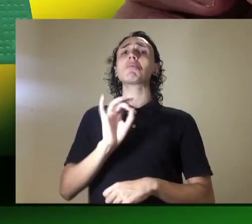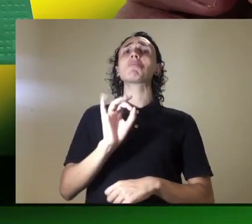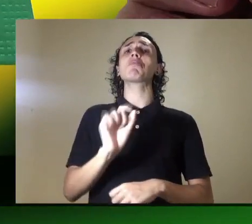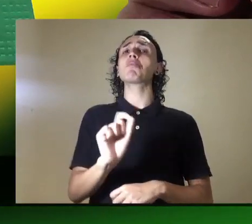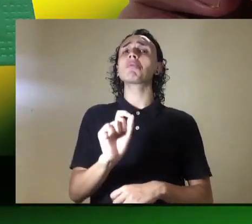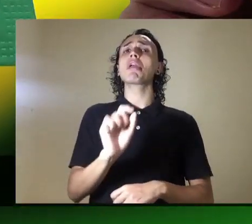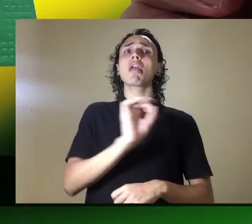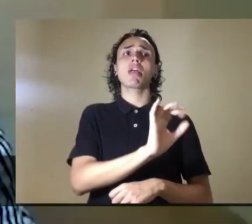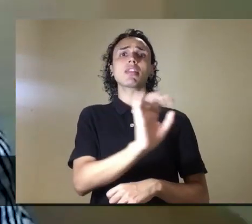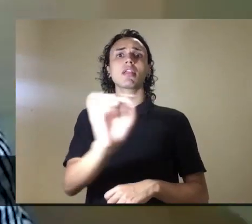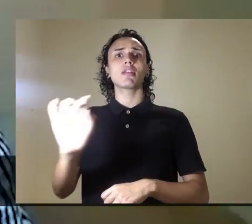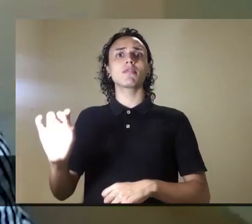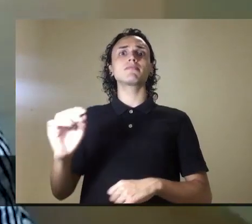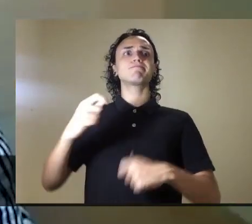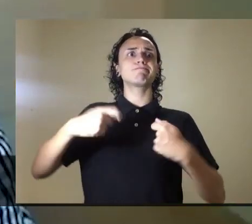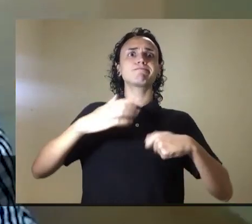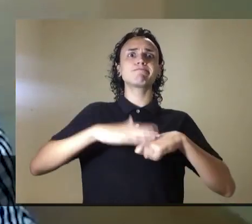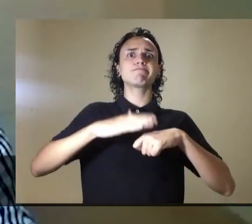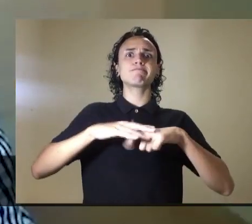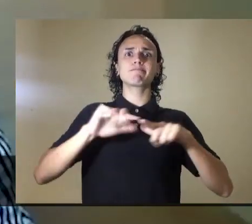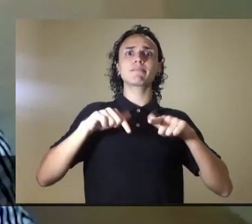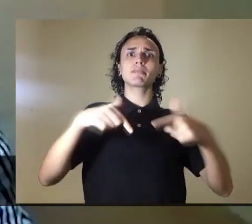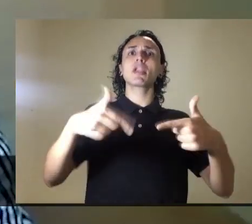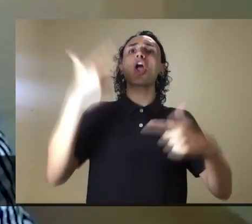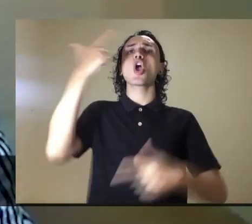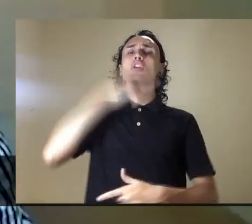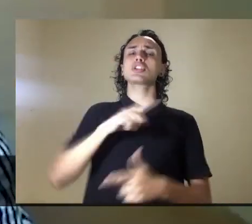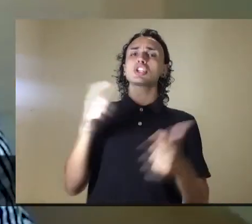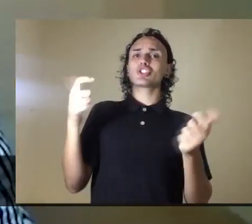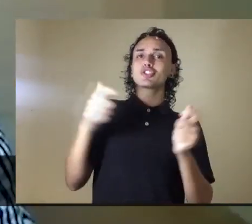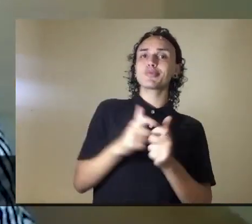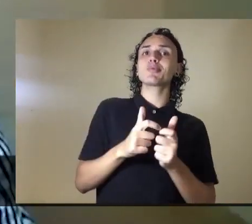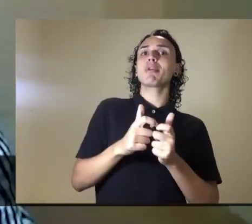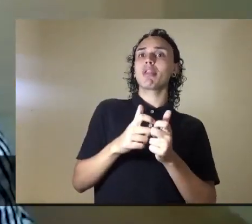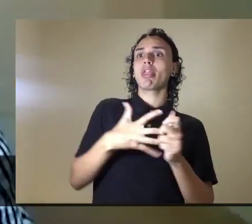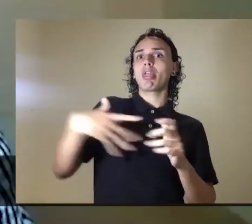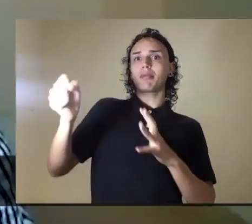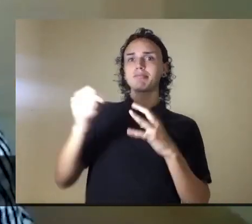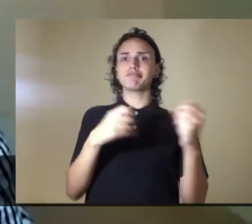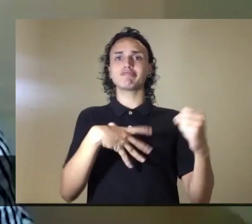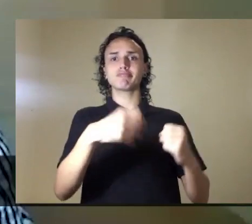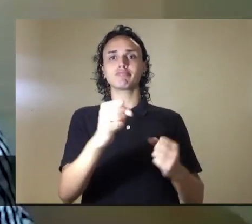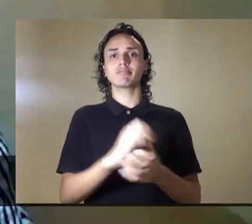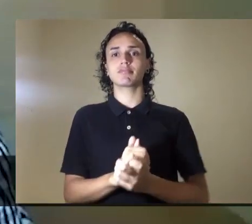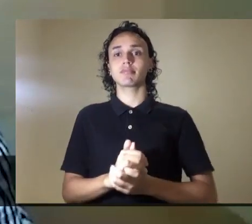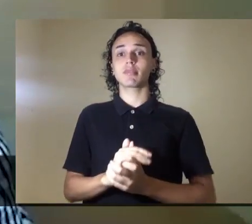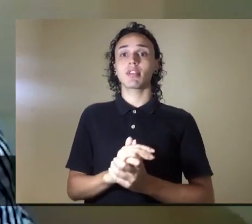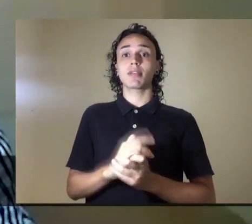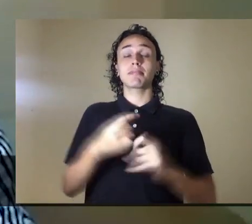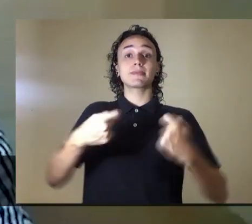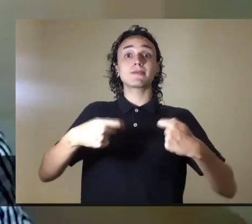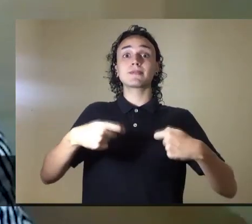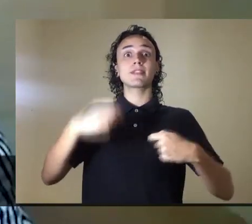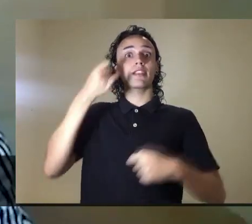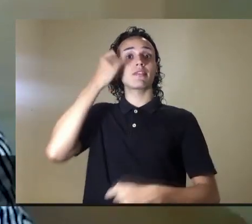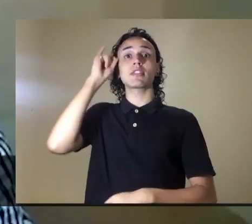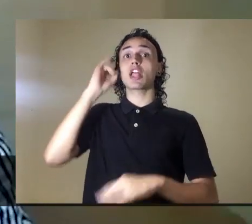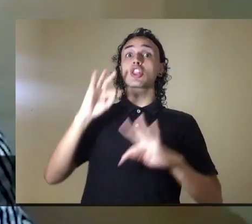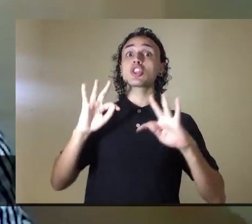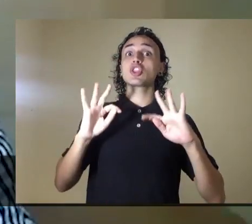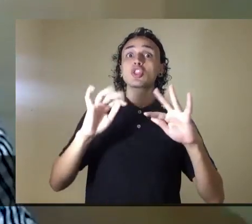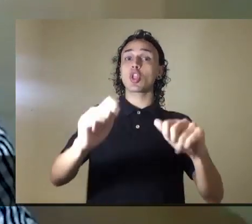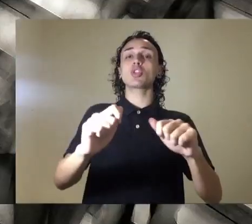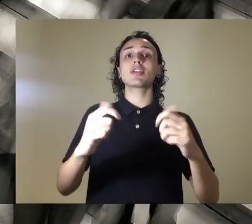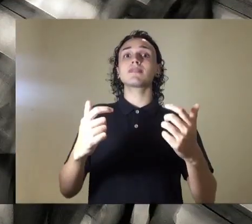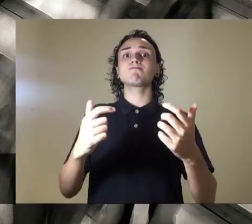COVID-19? Evitar todas las situaciones que implican un riesgo elevado de transmisión del